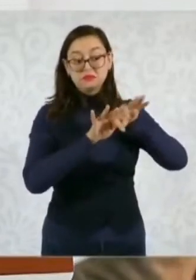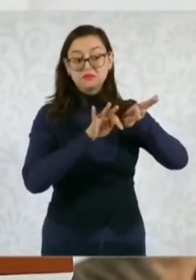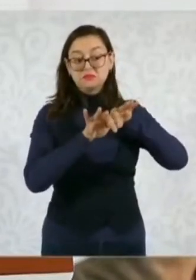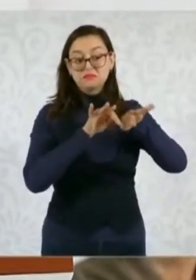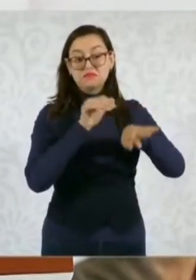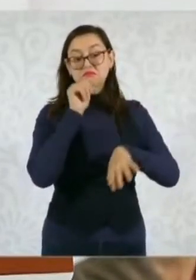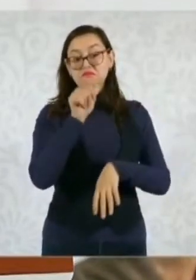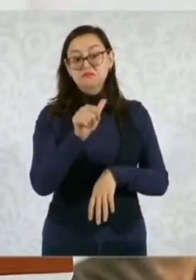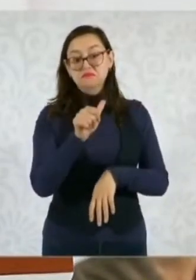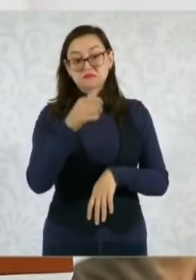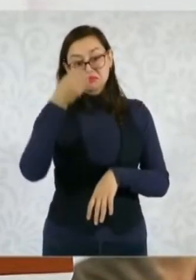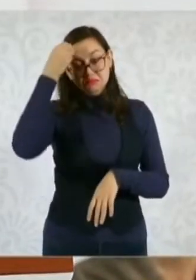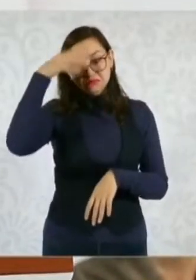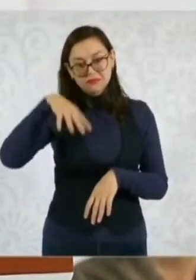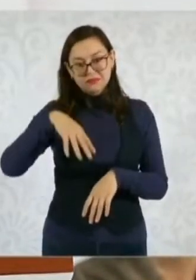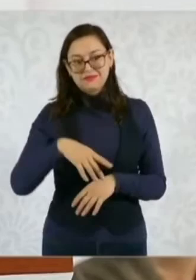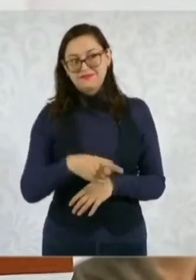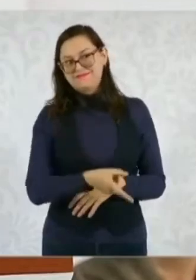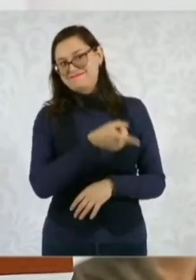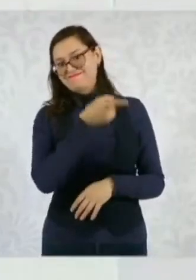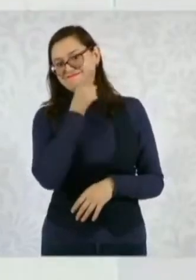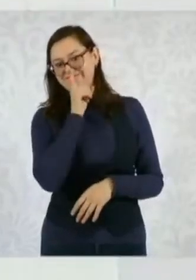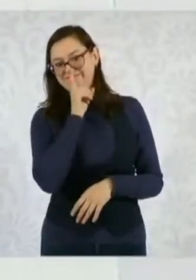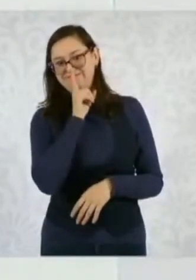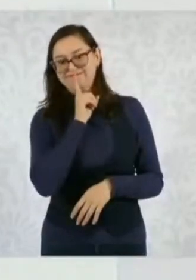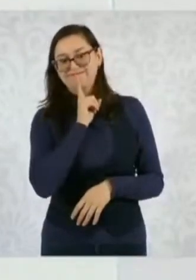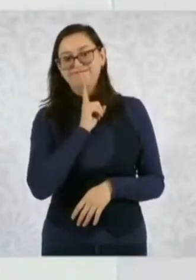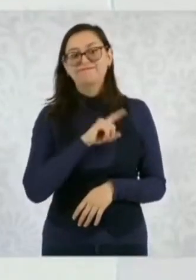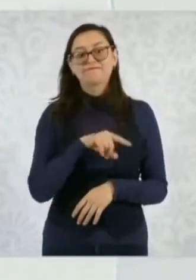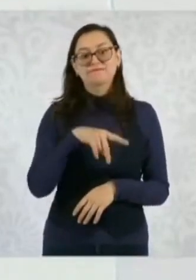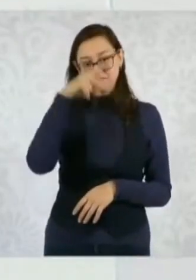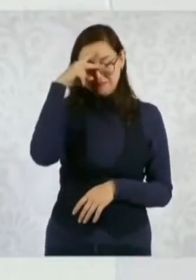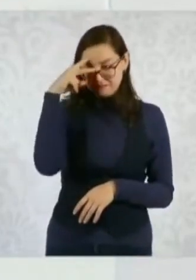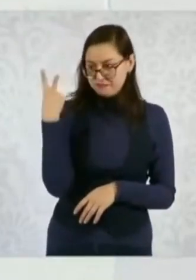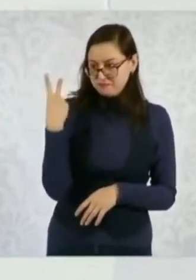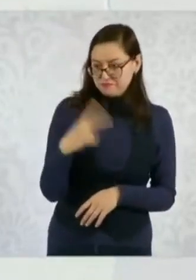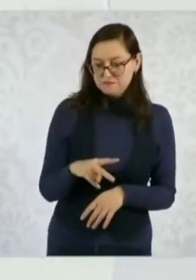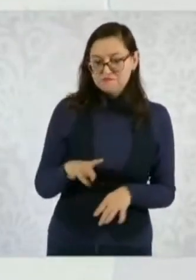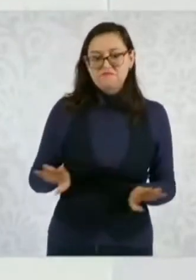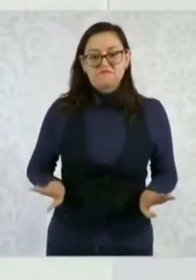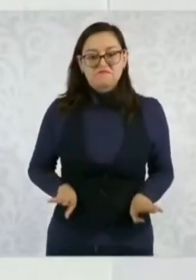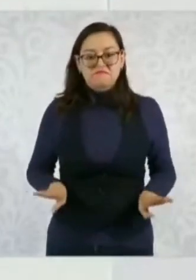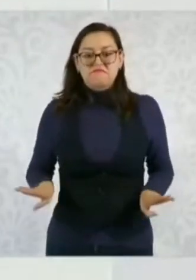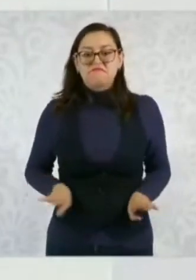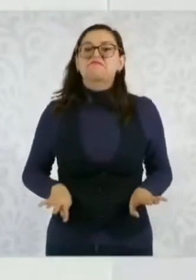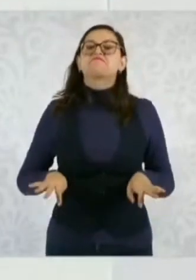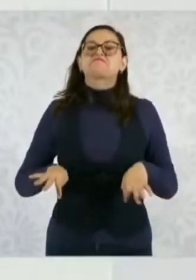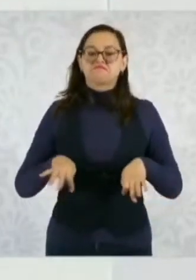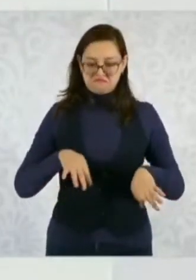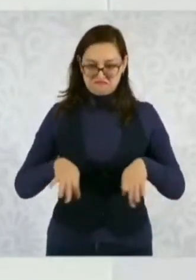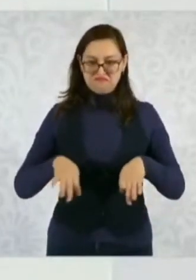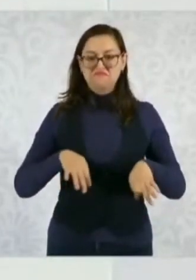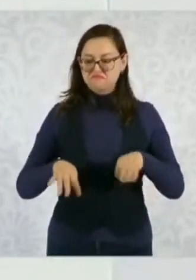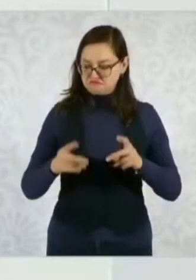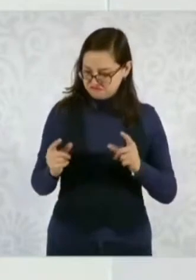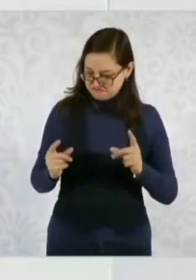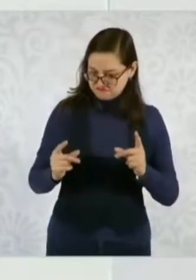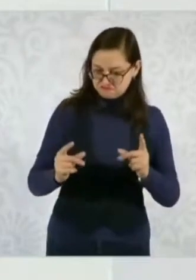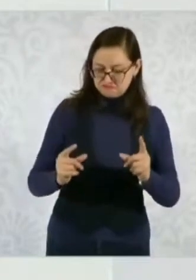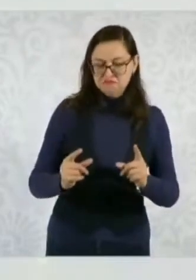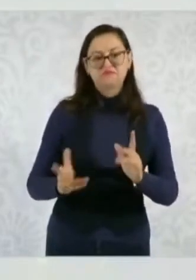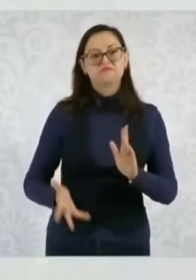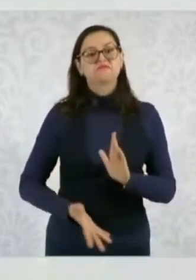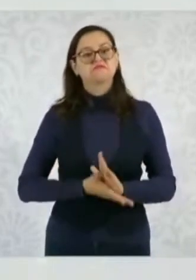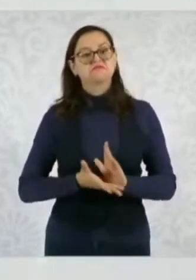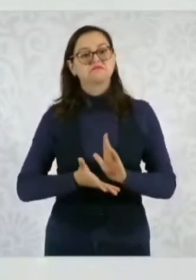No, falso. Somos trabajadores y trabajadoras de primera, los mexicanos, de la construcción,